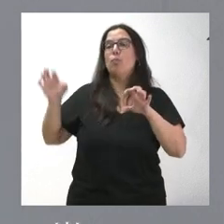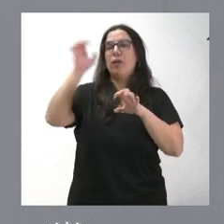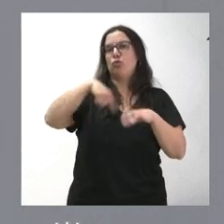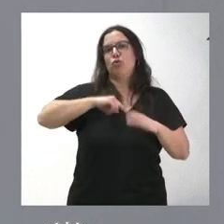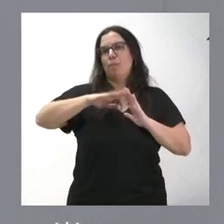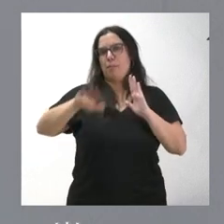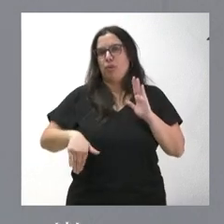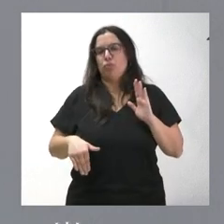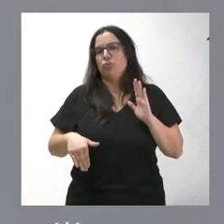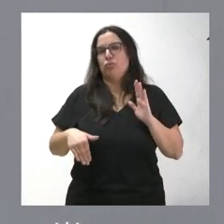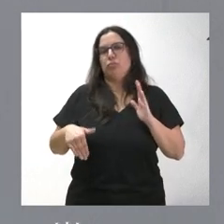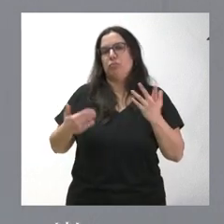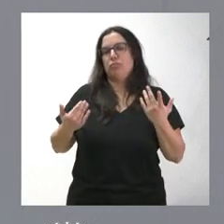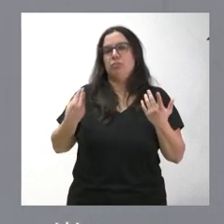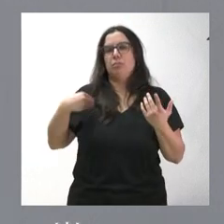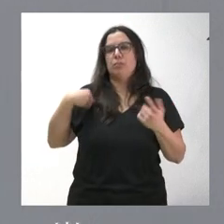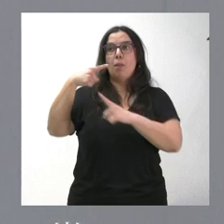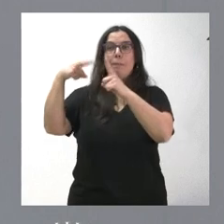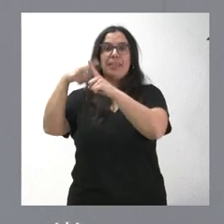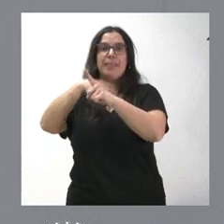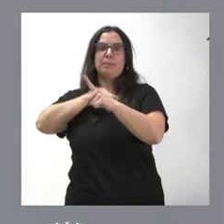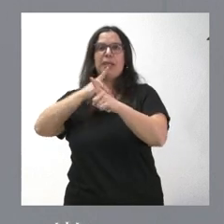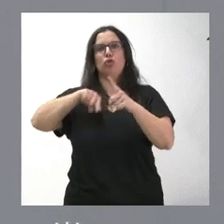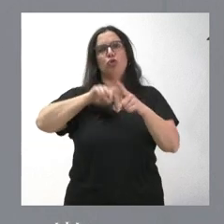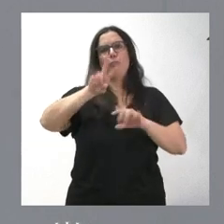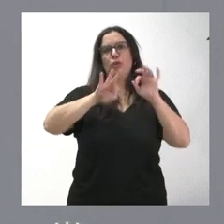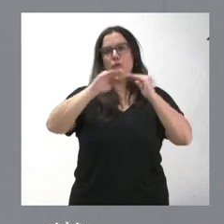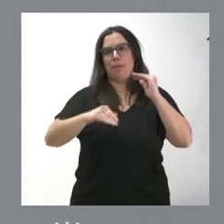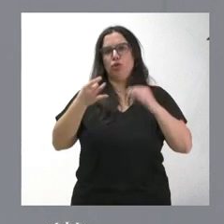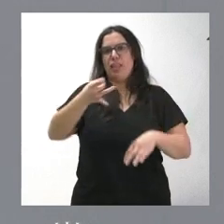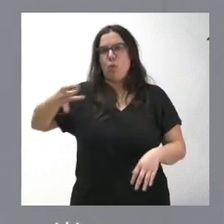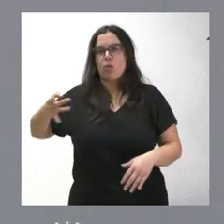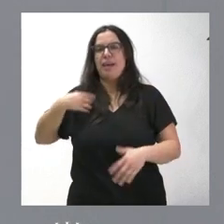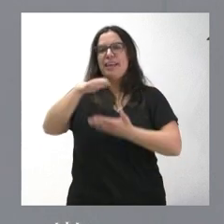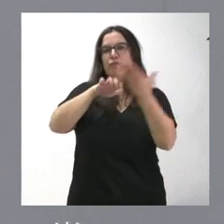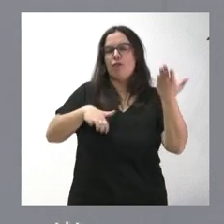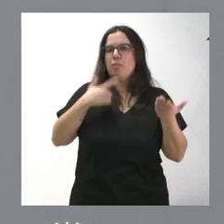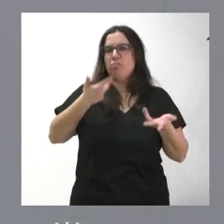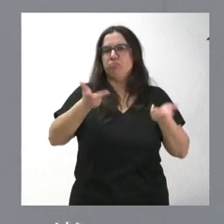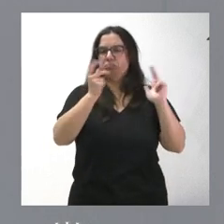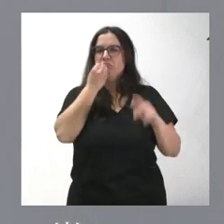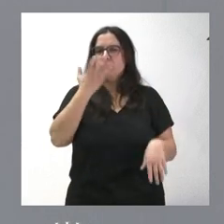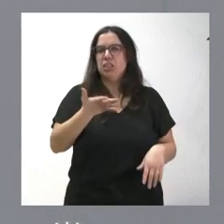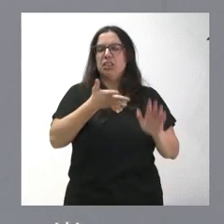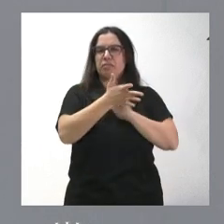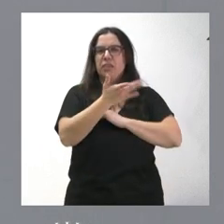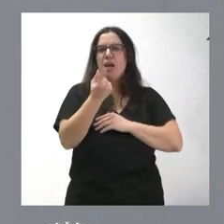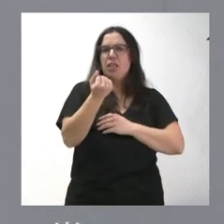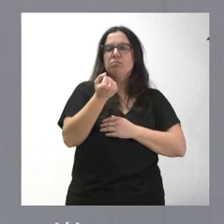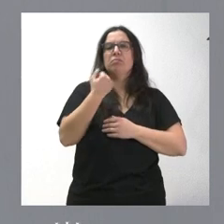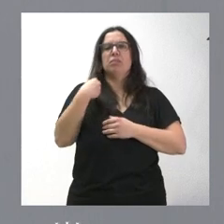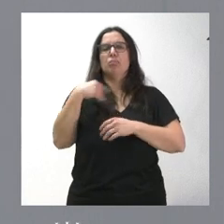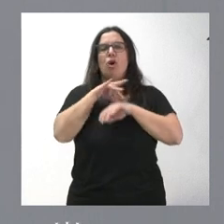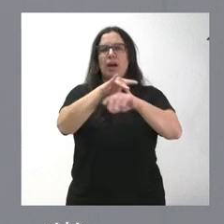puntos menos de deuda sobre PIB que la media española. Tenemos un informe favorable de solvencia por parte de la agencia de calificación